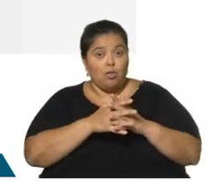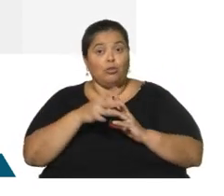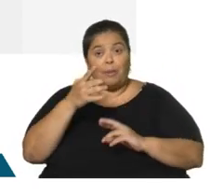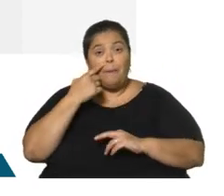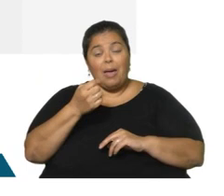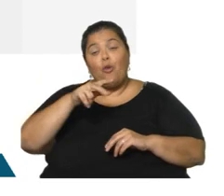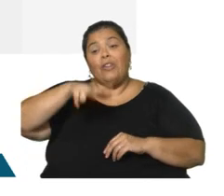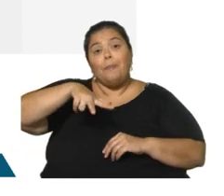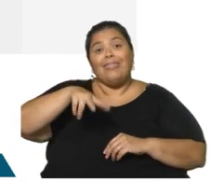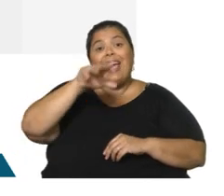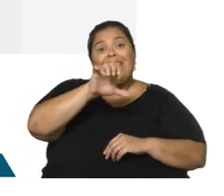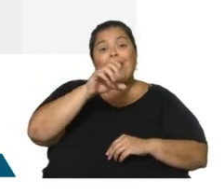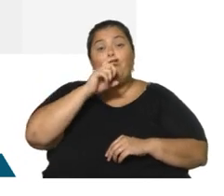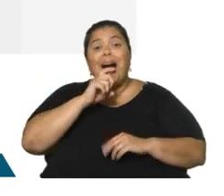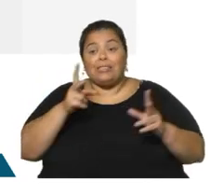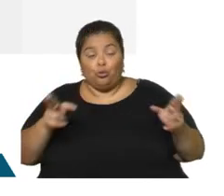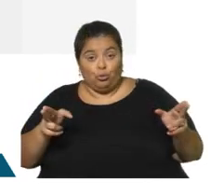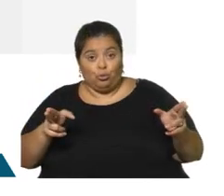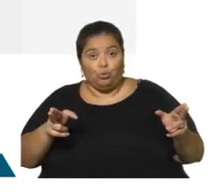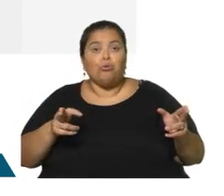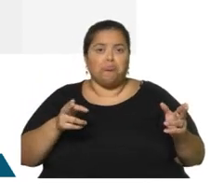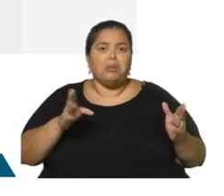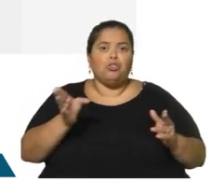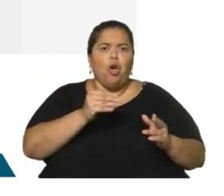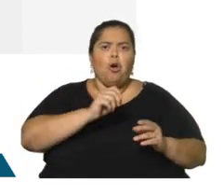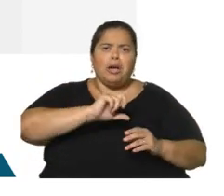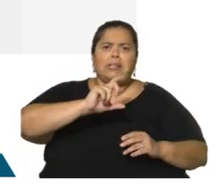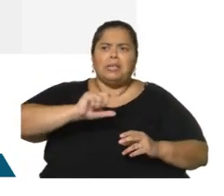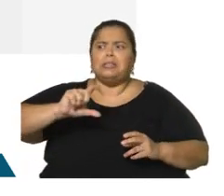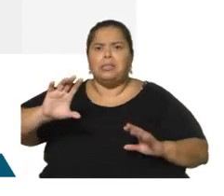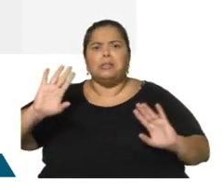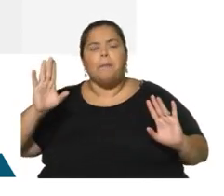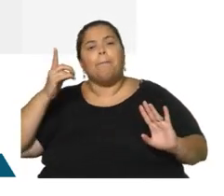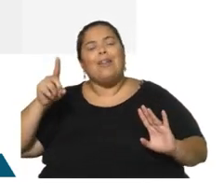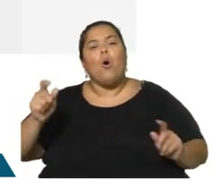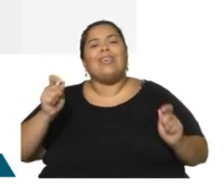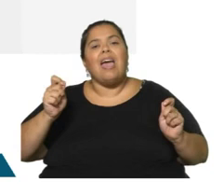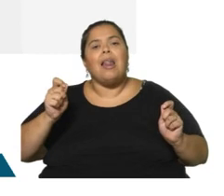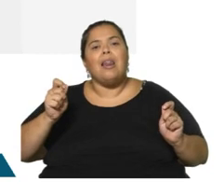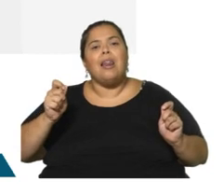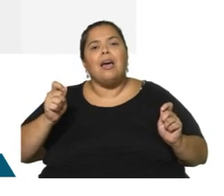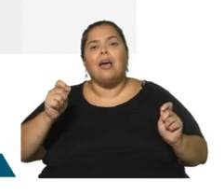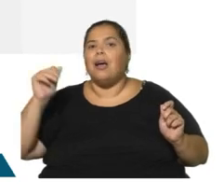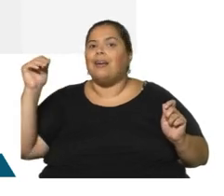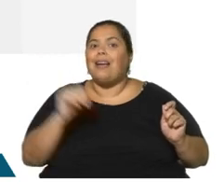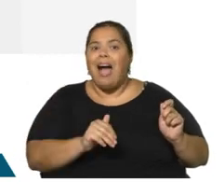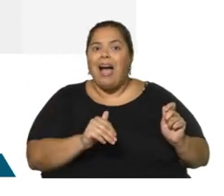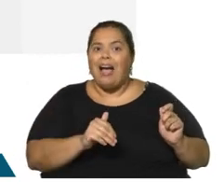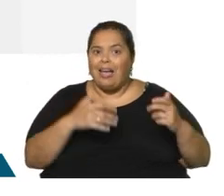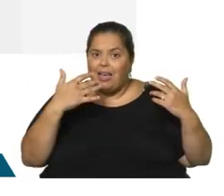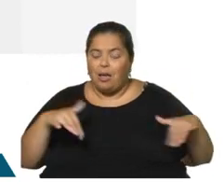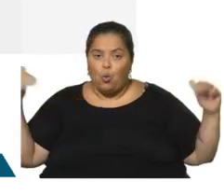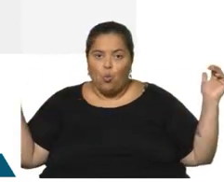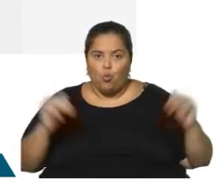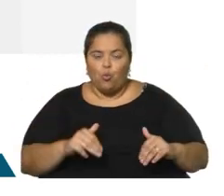-marzo, en mayor o menor medida todos crecen, excepto cuál precisamente el más importante, China, que cae fuerte, como pueden